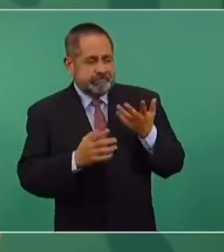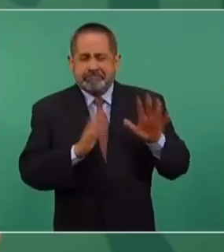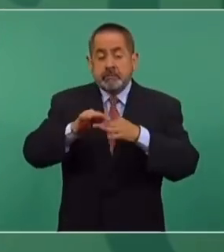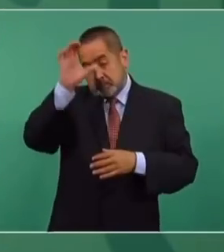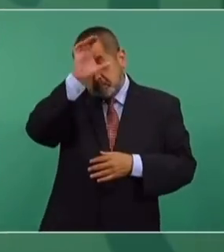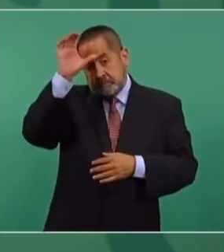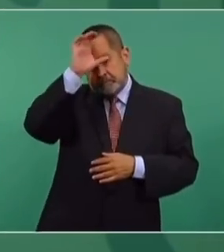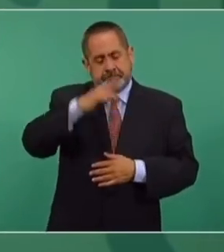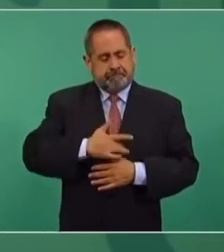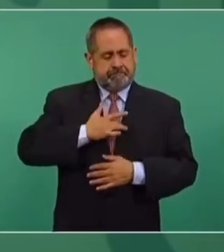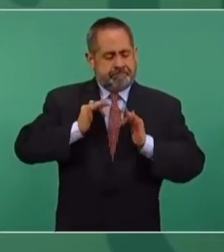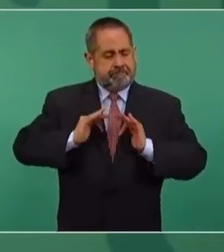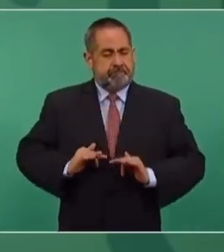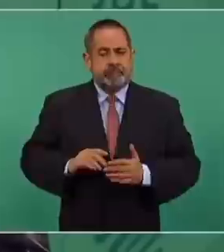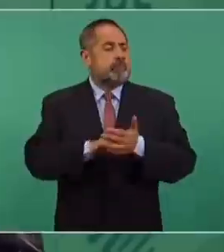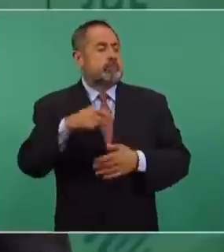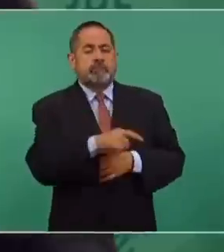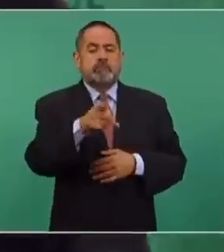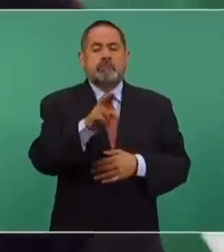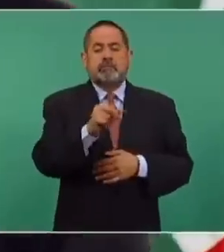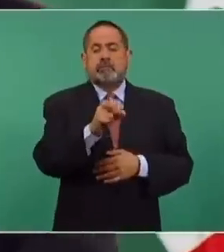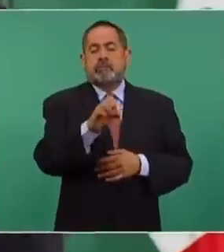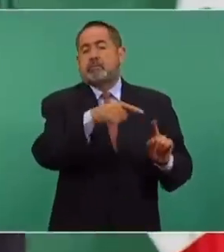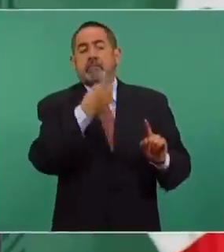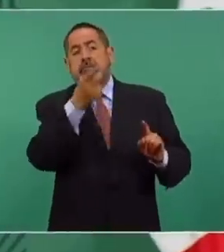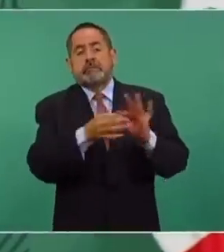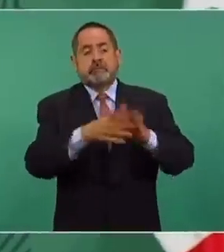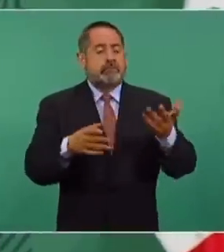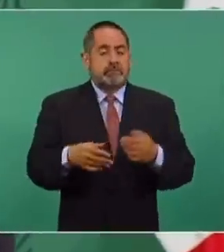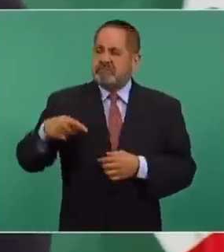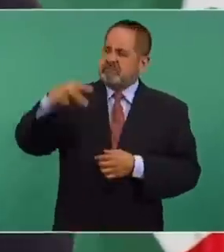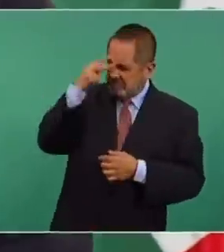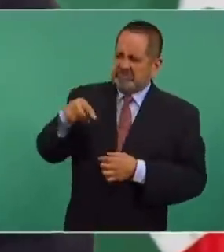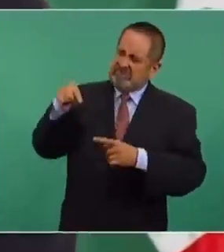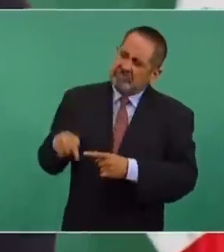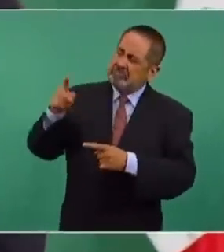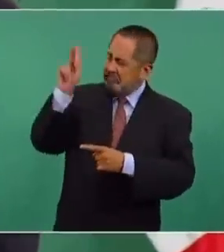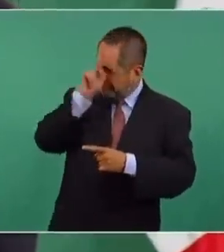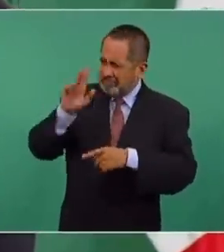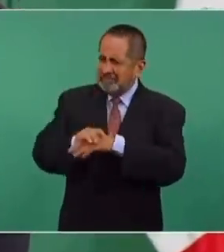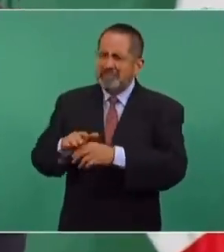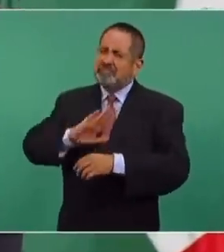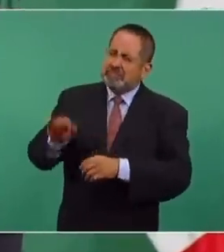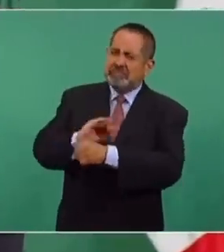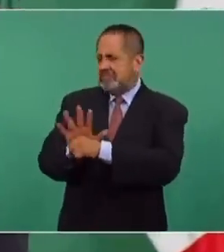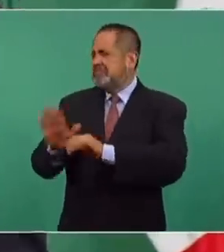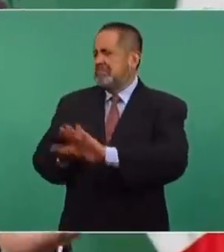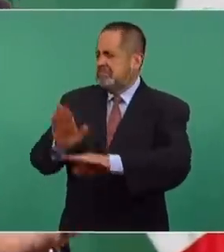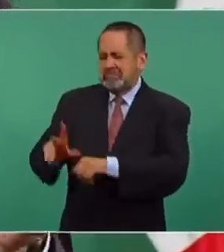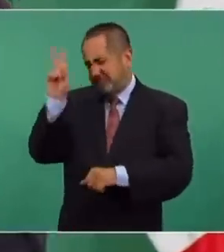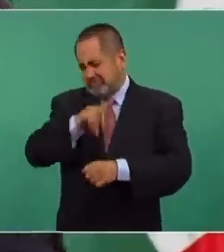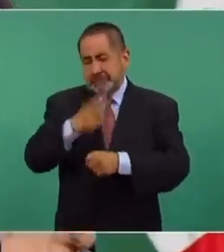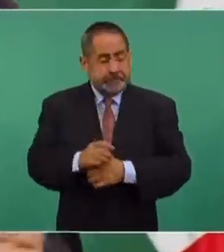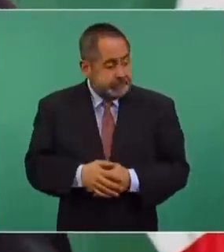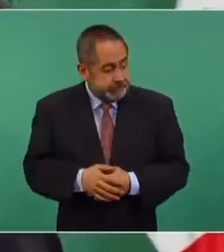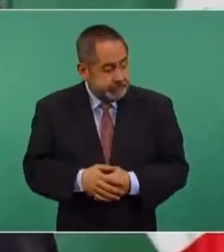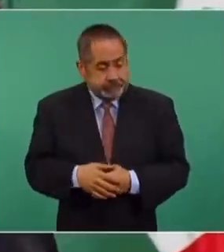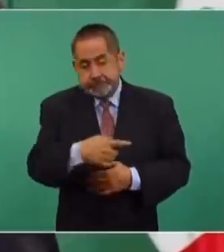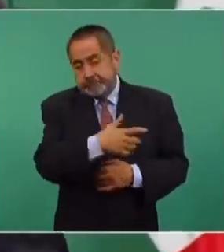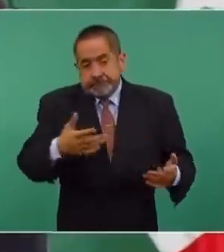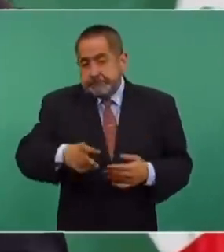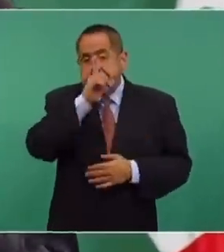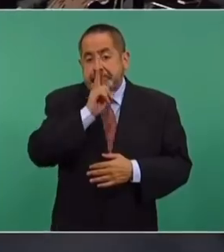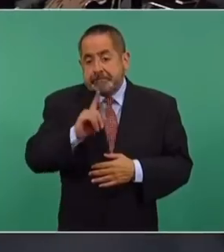es la conciencia de uno. Si Krause sale a decir que es el país México con más fallecidos por COVID, pues es una mentira,